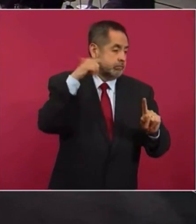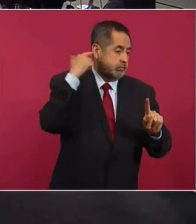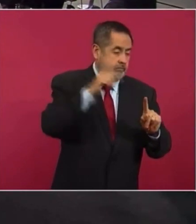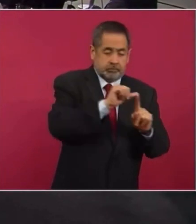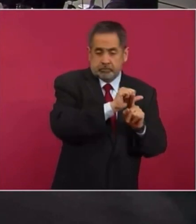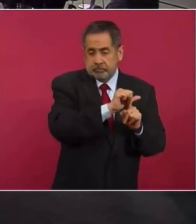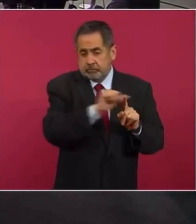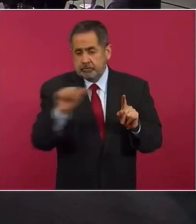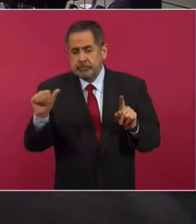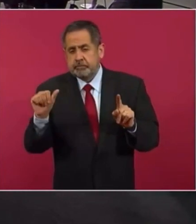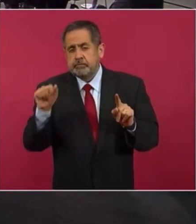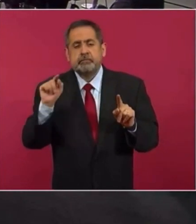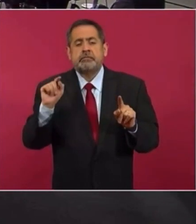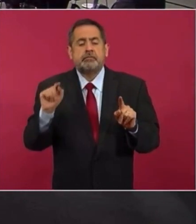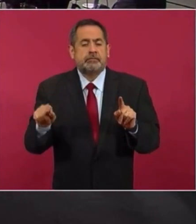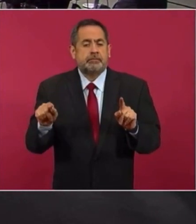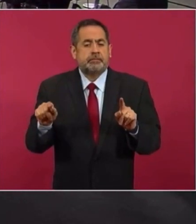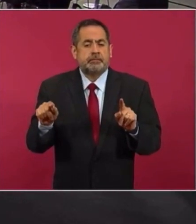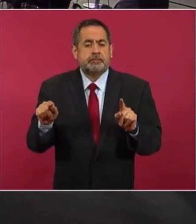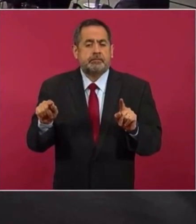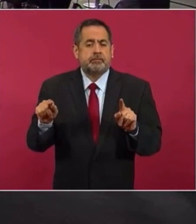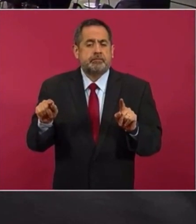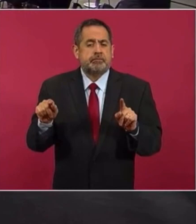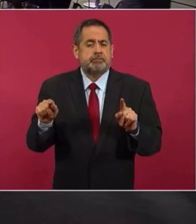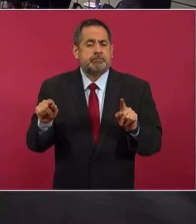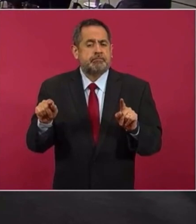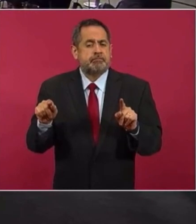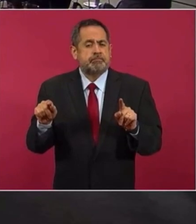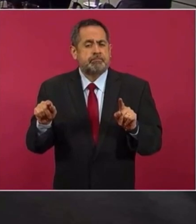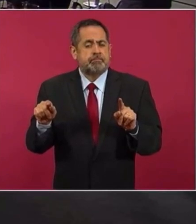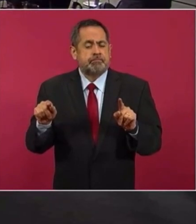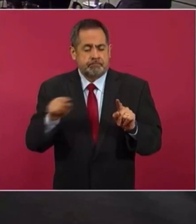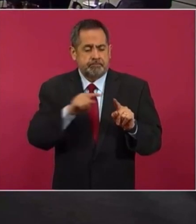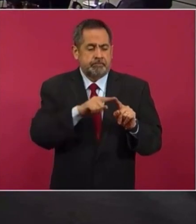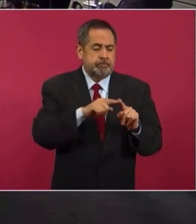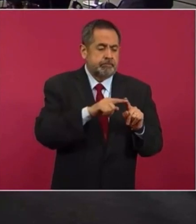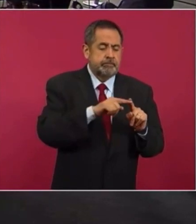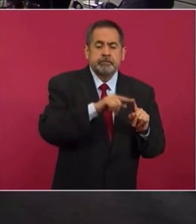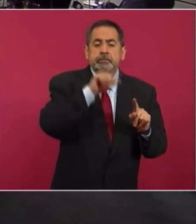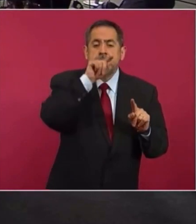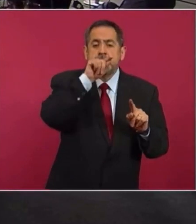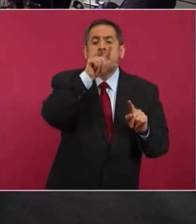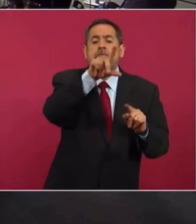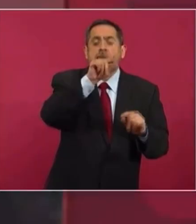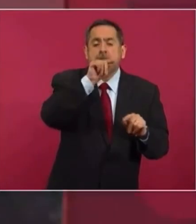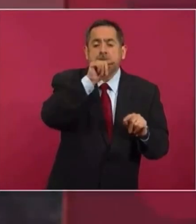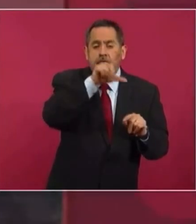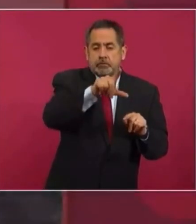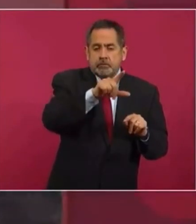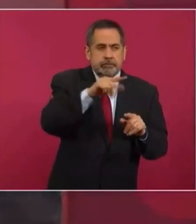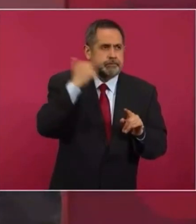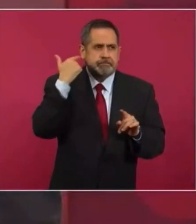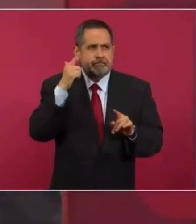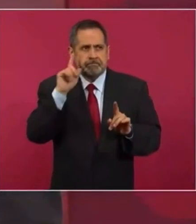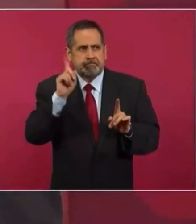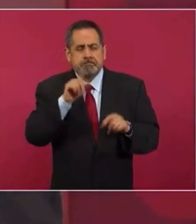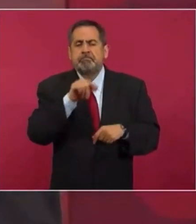de la costa de Jalisco, mejor dicho,